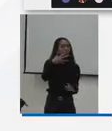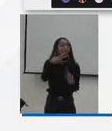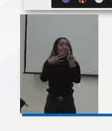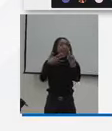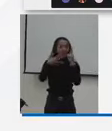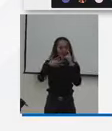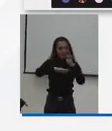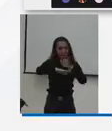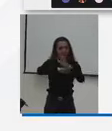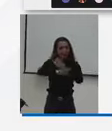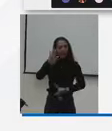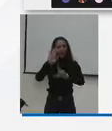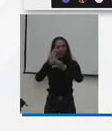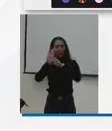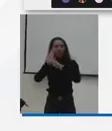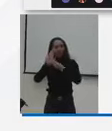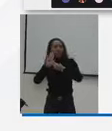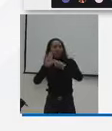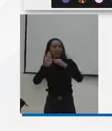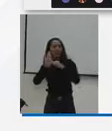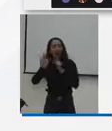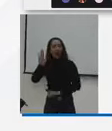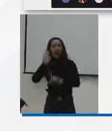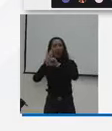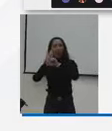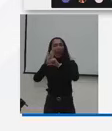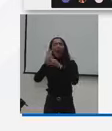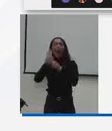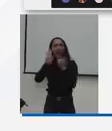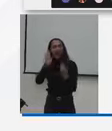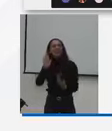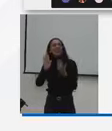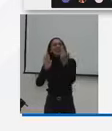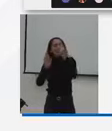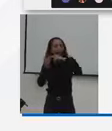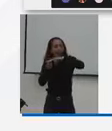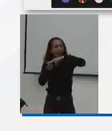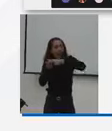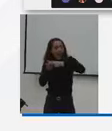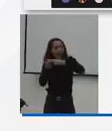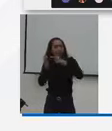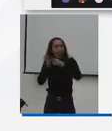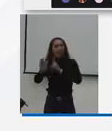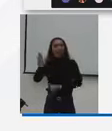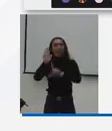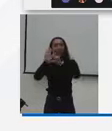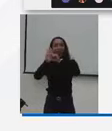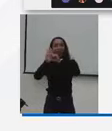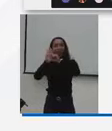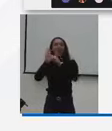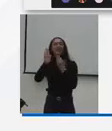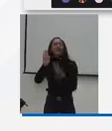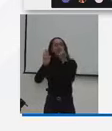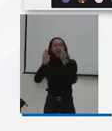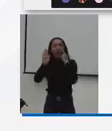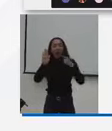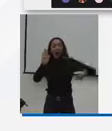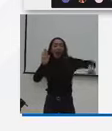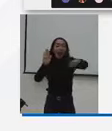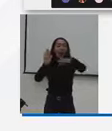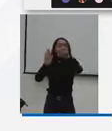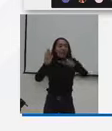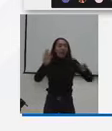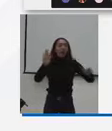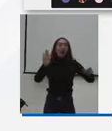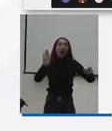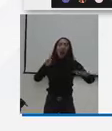que una herramienta legal que nos facilita y legitima la gestión de